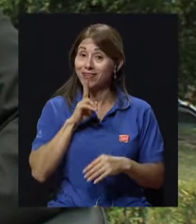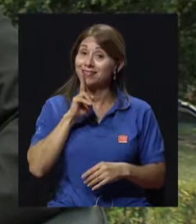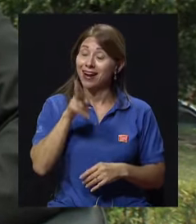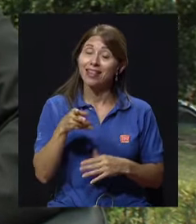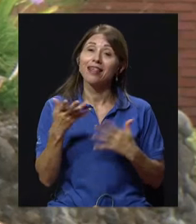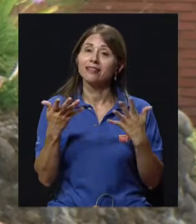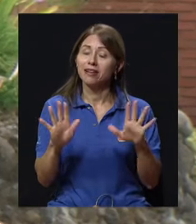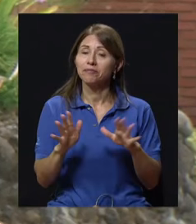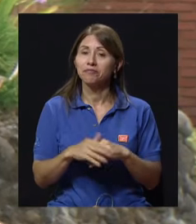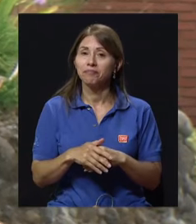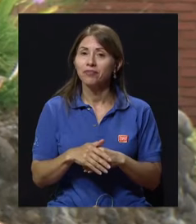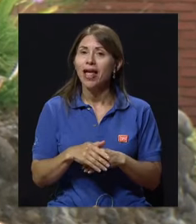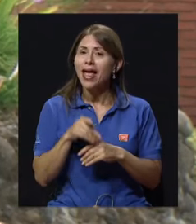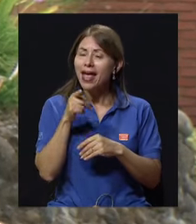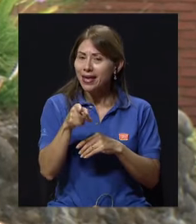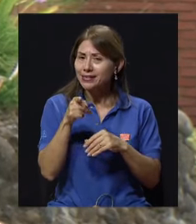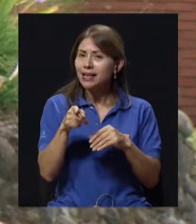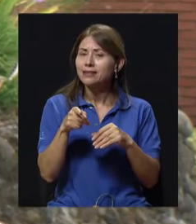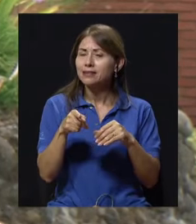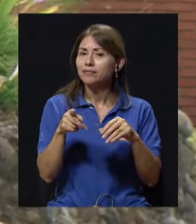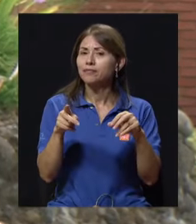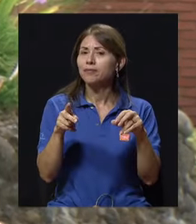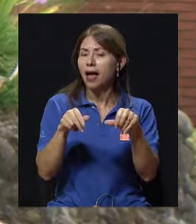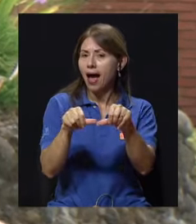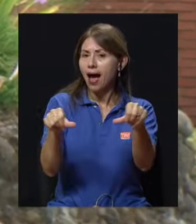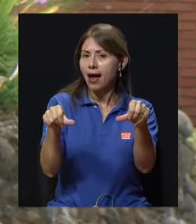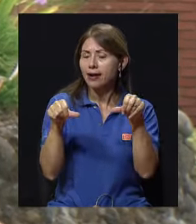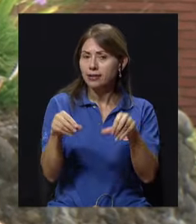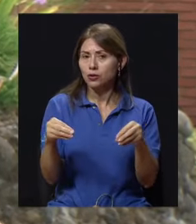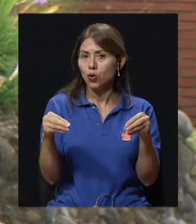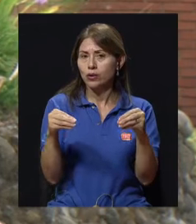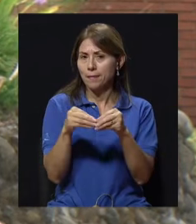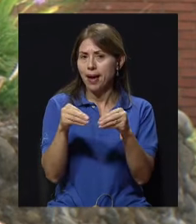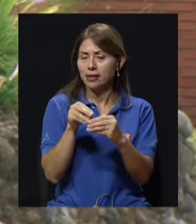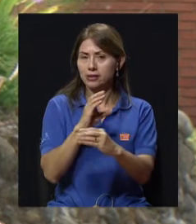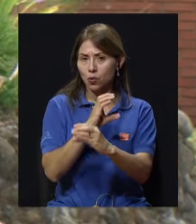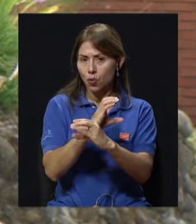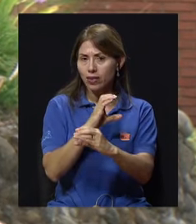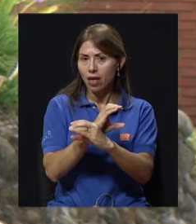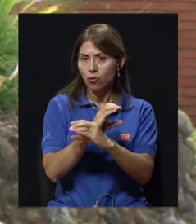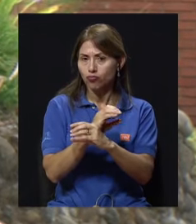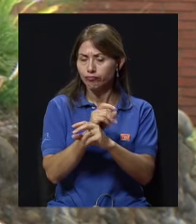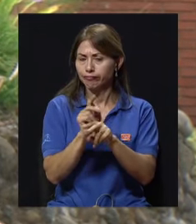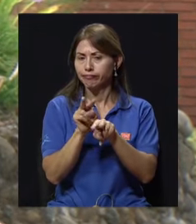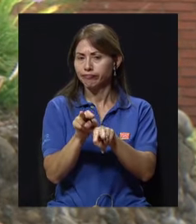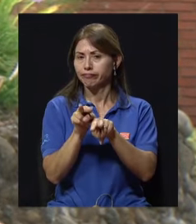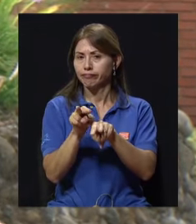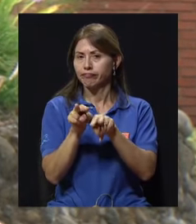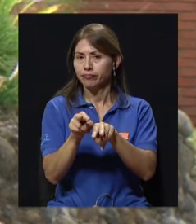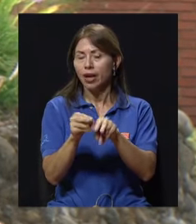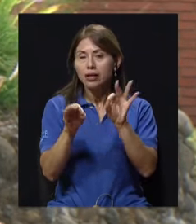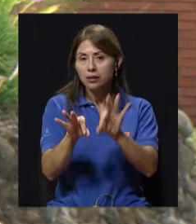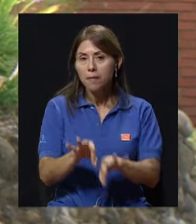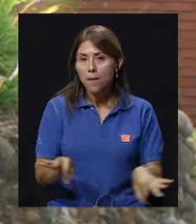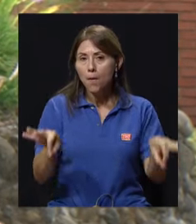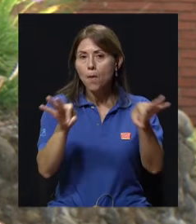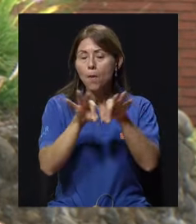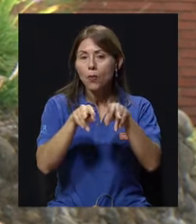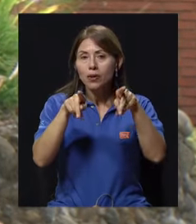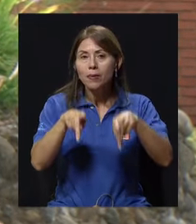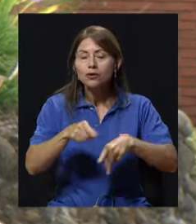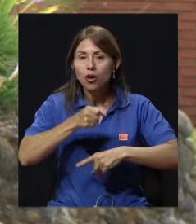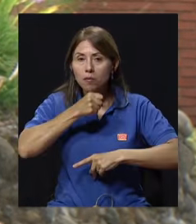partes, digamos, son un poco de más cuidado, ¿verdad? Es importante que el adulto mayor